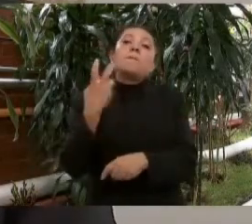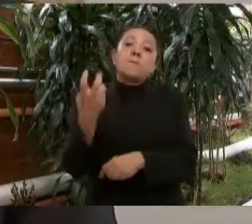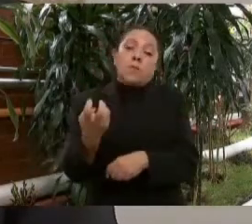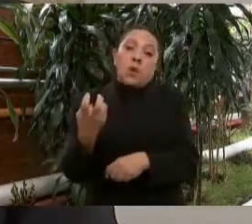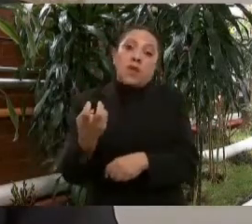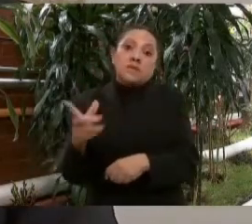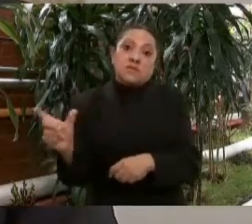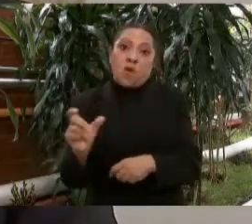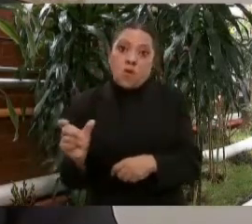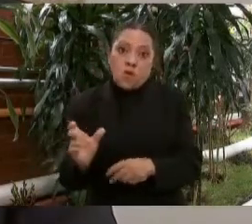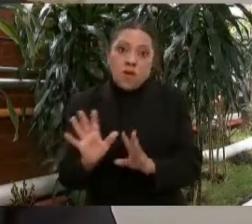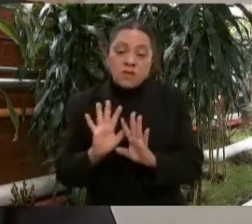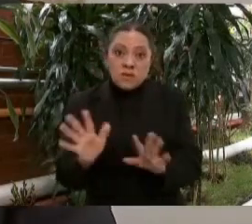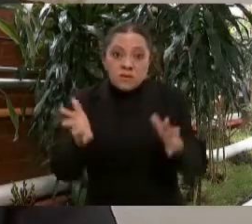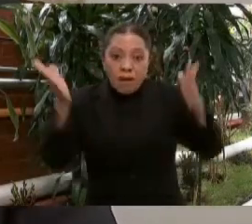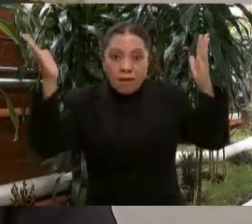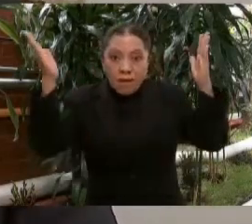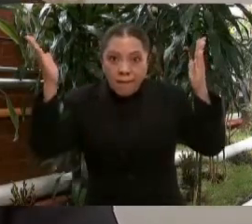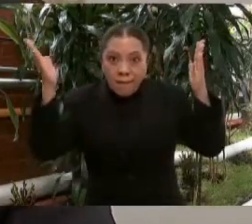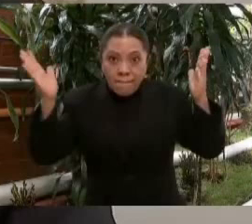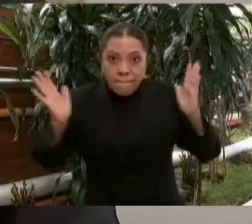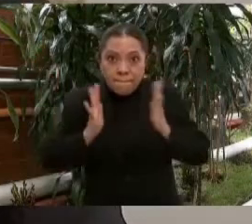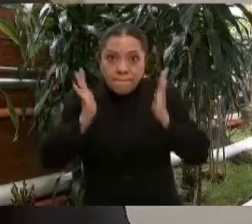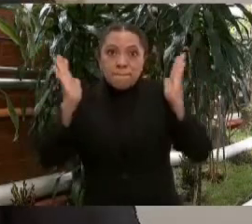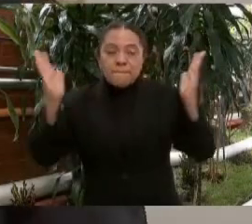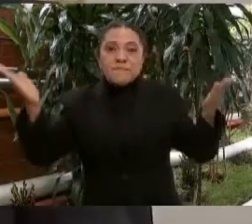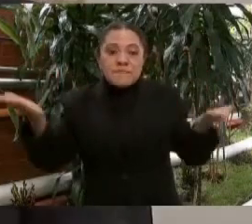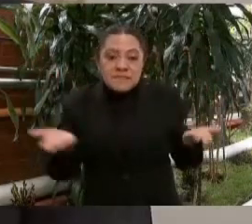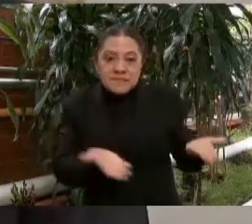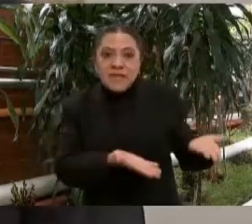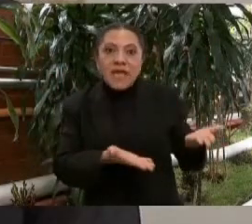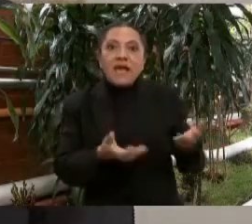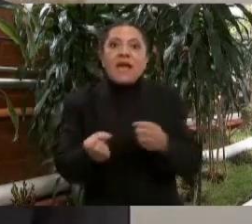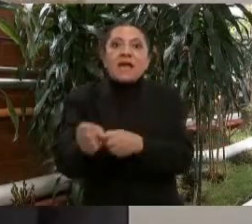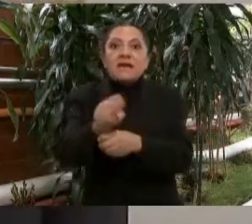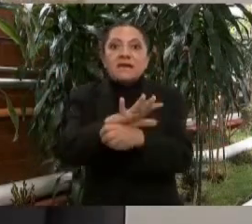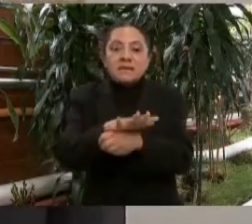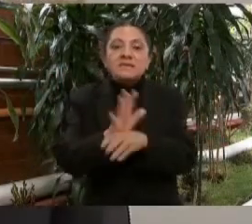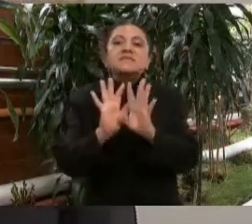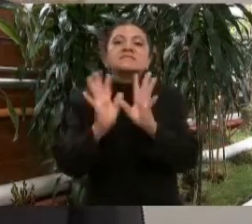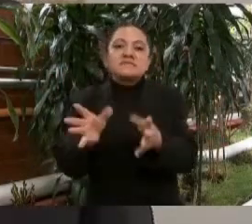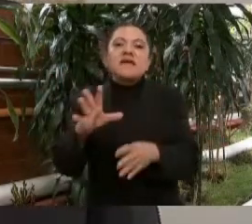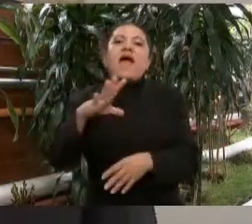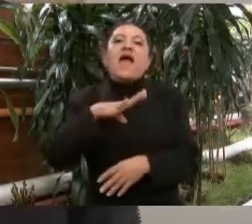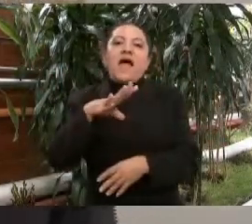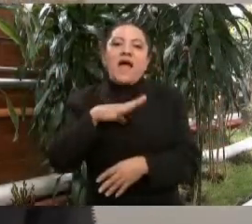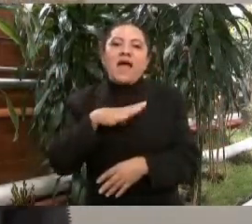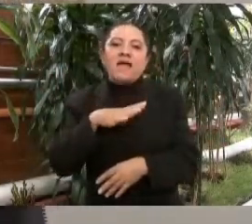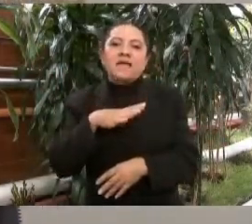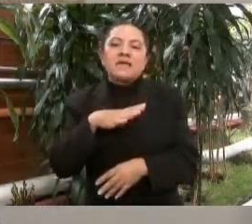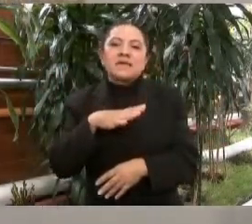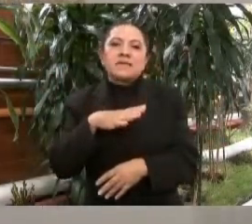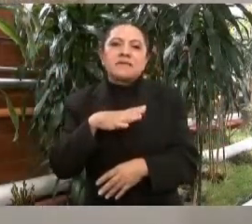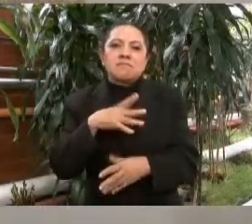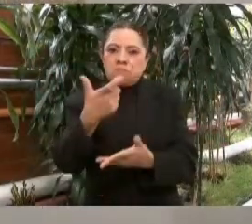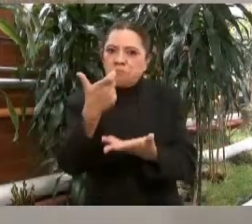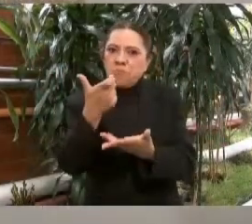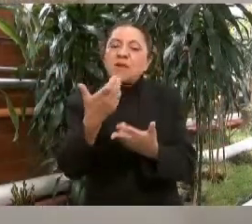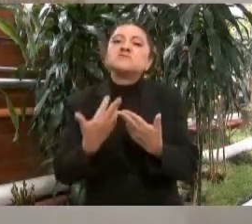llega la pandemia ya teníamos presupuesto